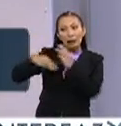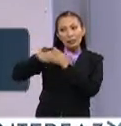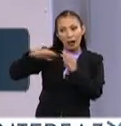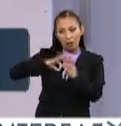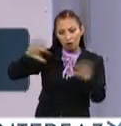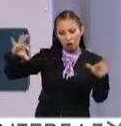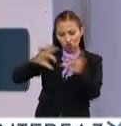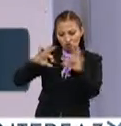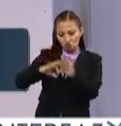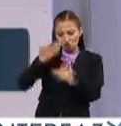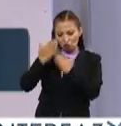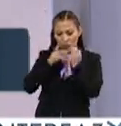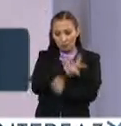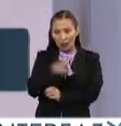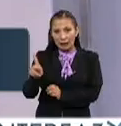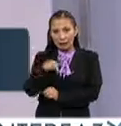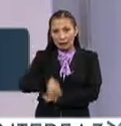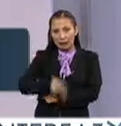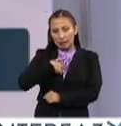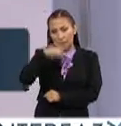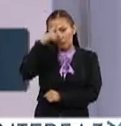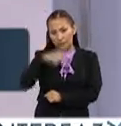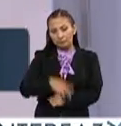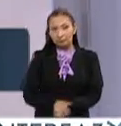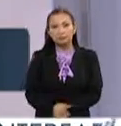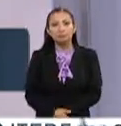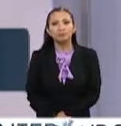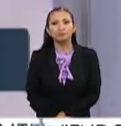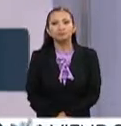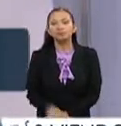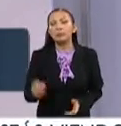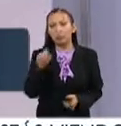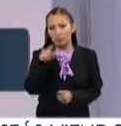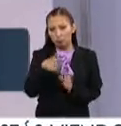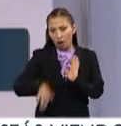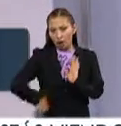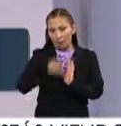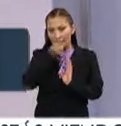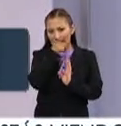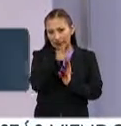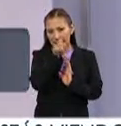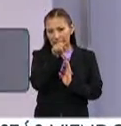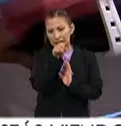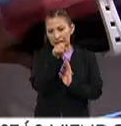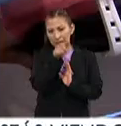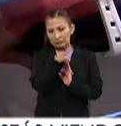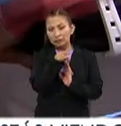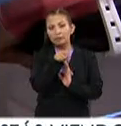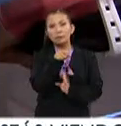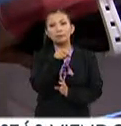materias que podía cursar y que eran equivalentes con las de mi carrera. A partir de esto que comentaba Ana Cris, esto que está diciendo,